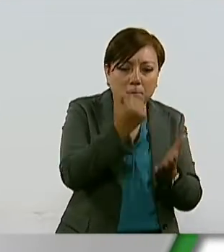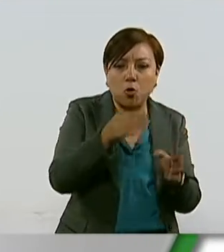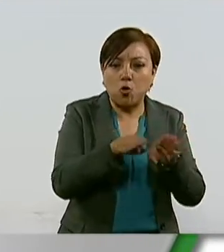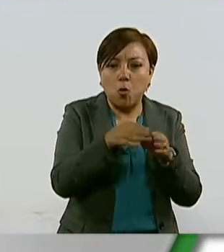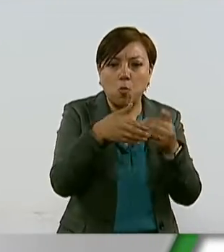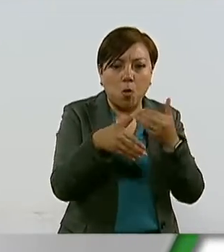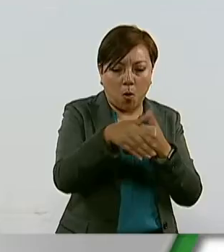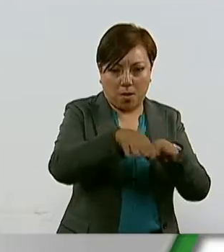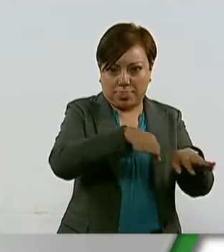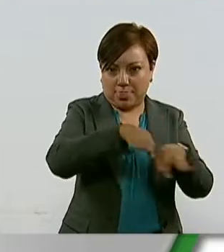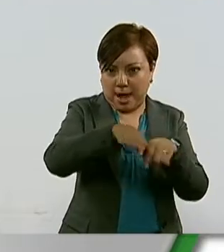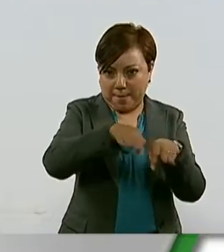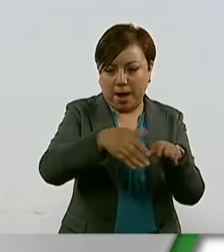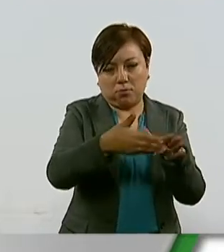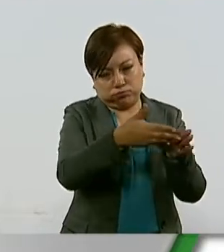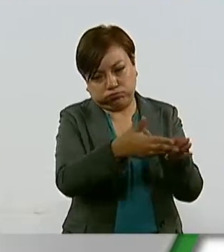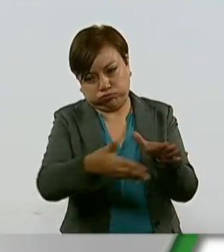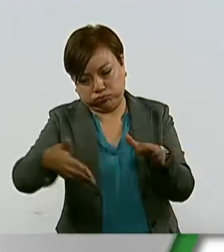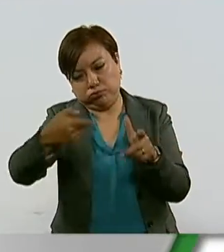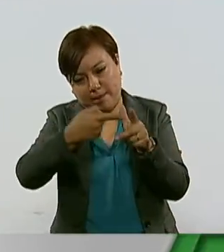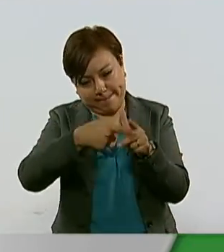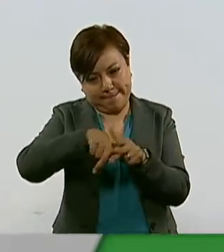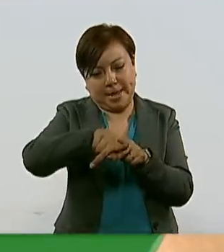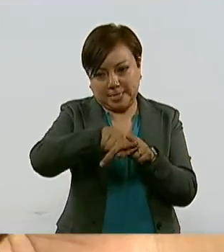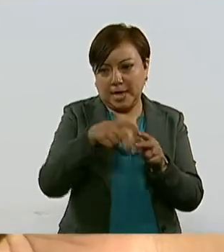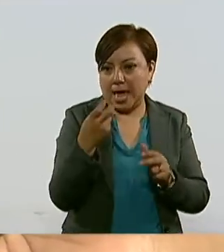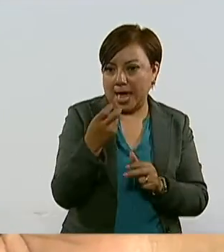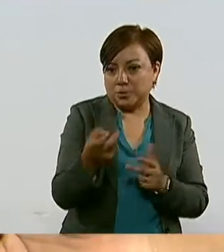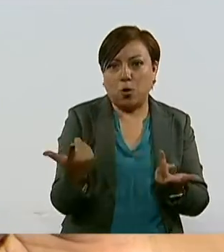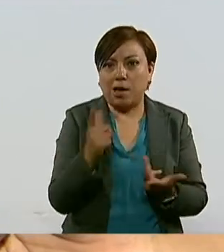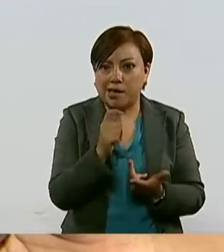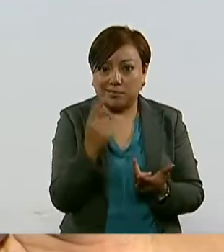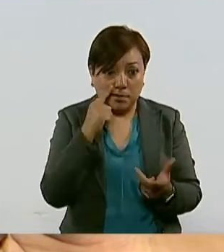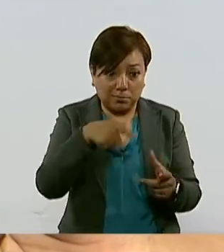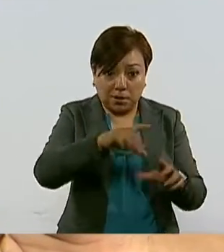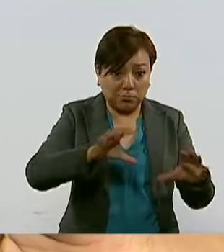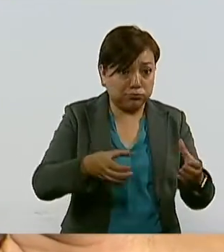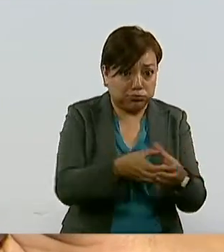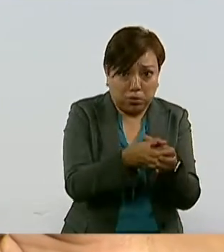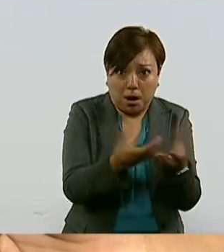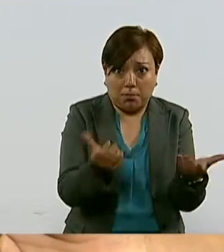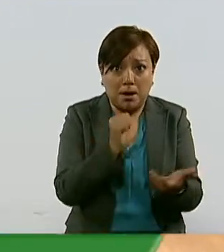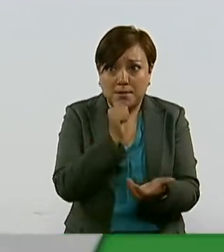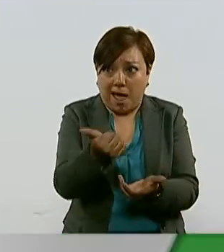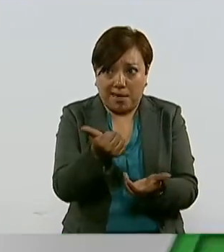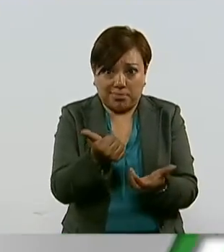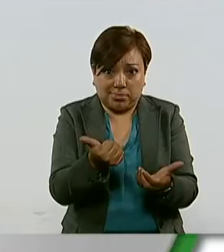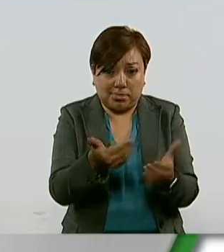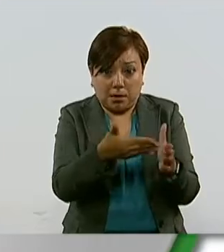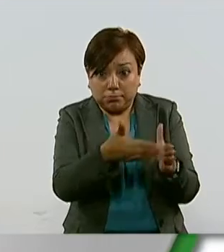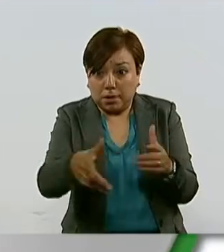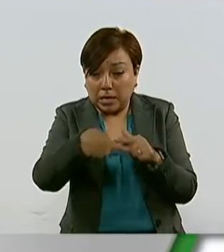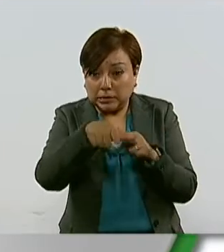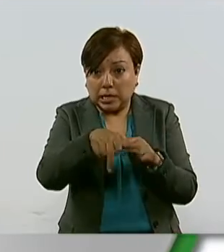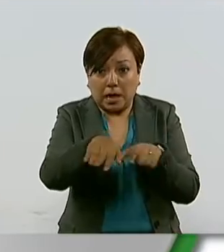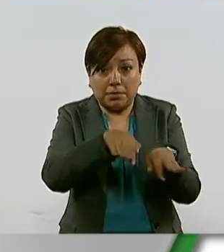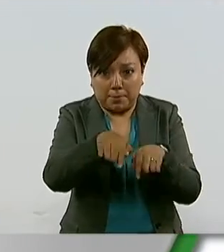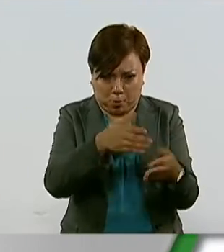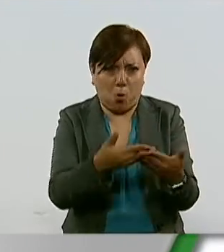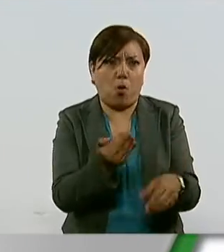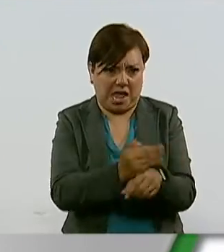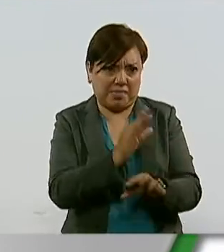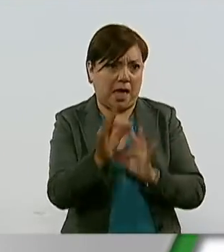que da inicio a las labores de la sección instructora. Lo peor sería que no se instalara. Está instalada y ahora podemos dar parte